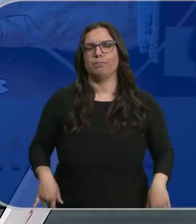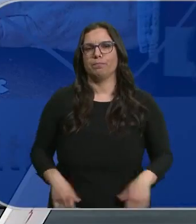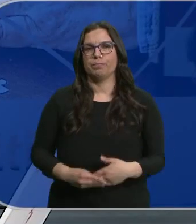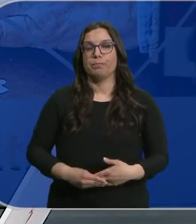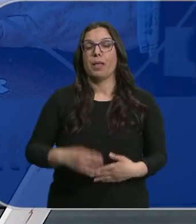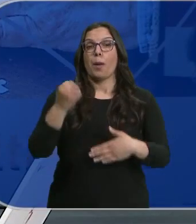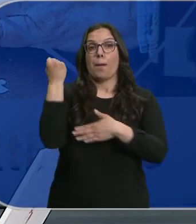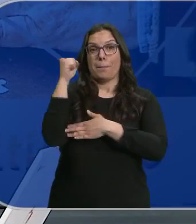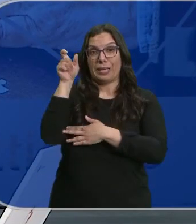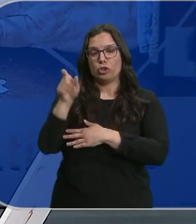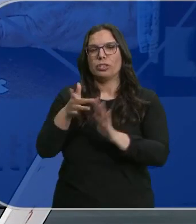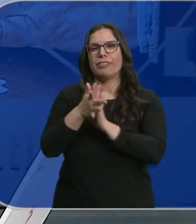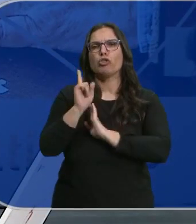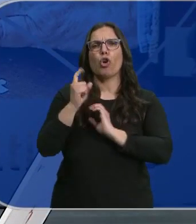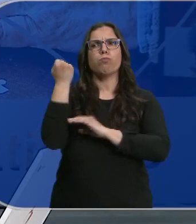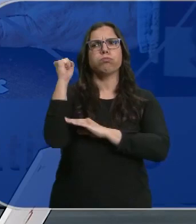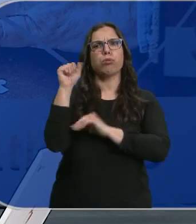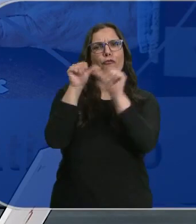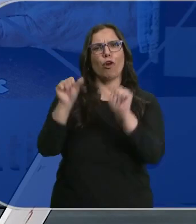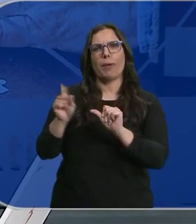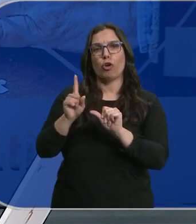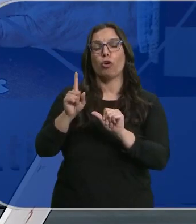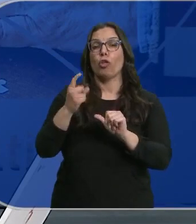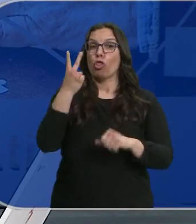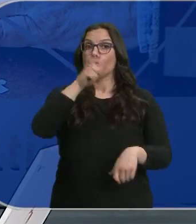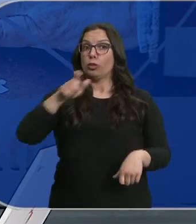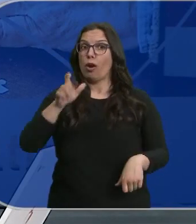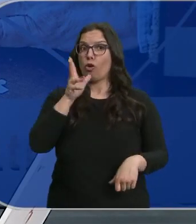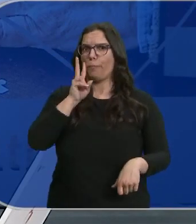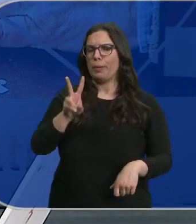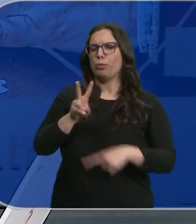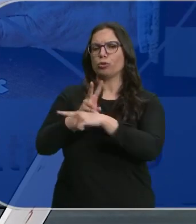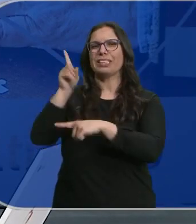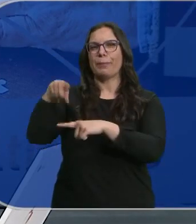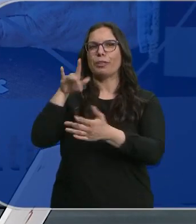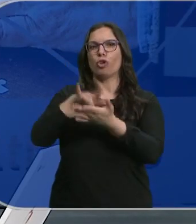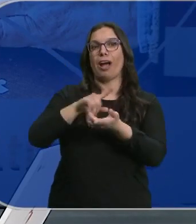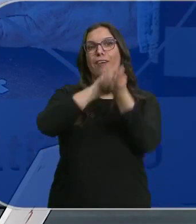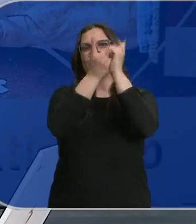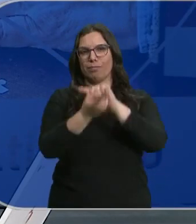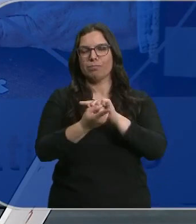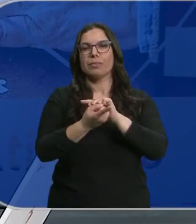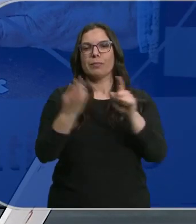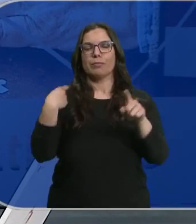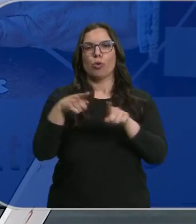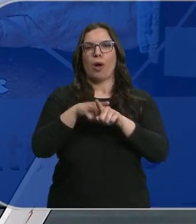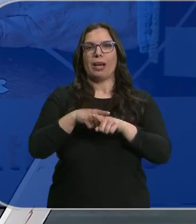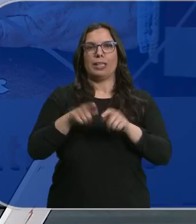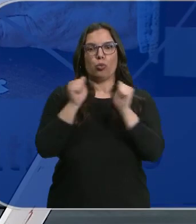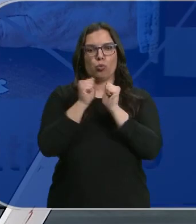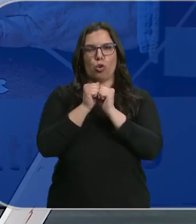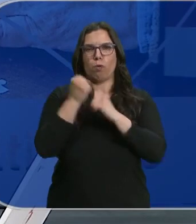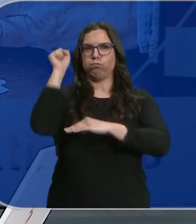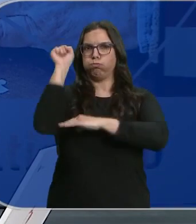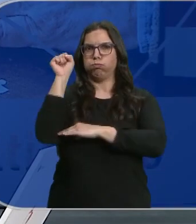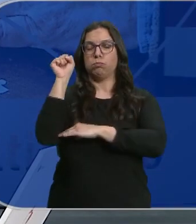El Parkinson no son solo temblores. Olvido y Fidel son enfermos de Parkinson rígido. Es otra de las variantes de esta dolencia que